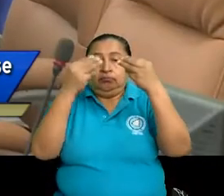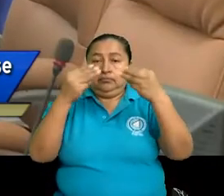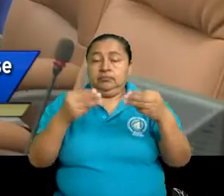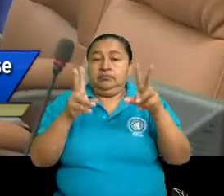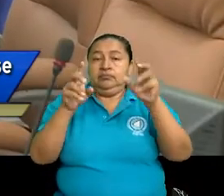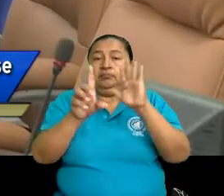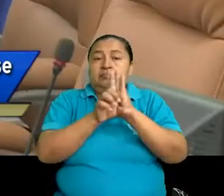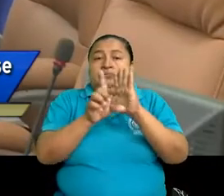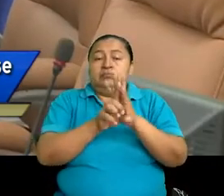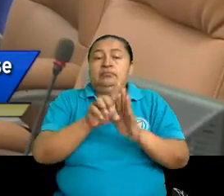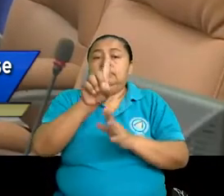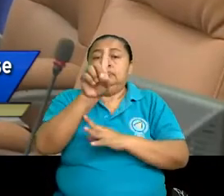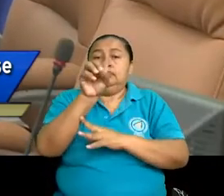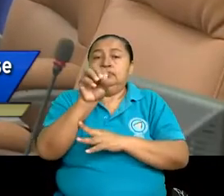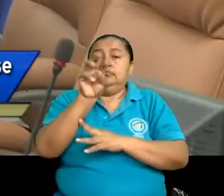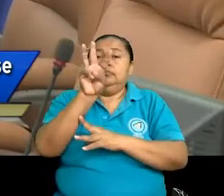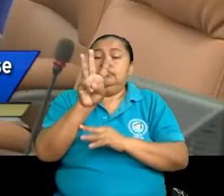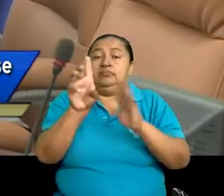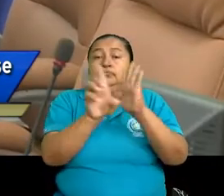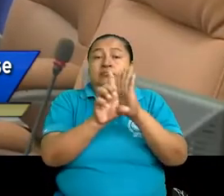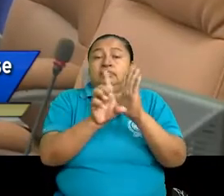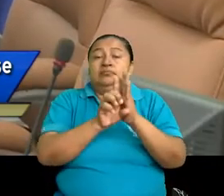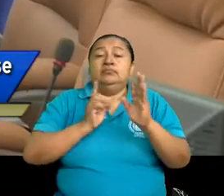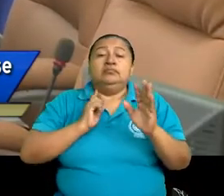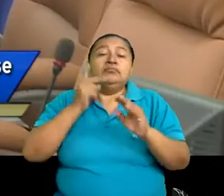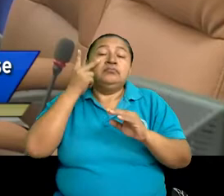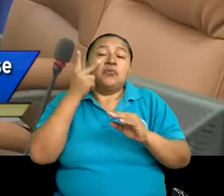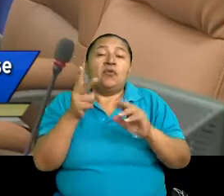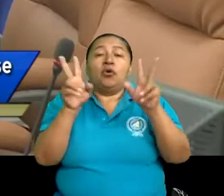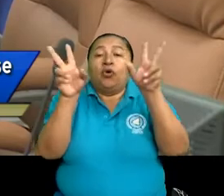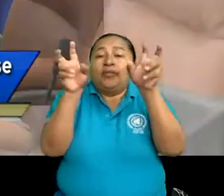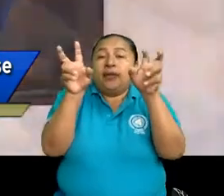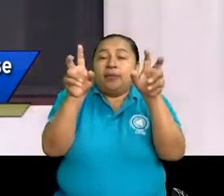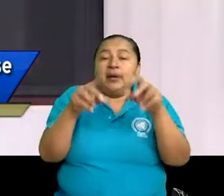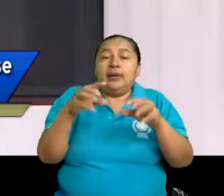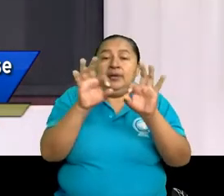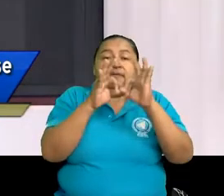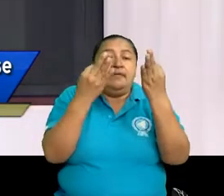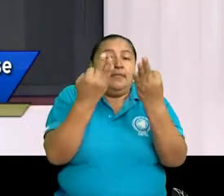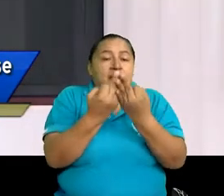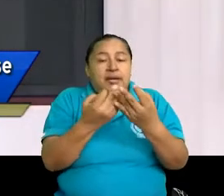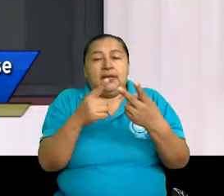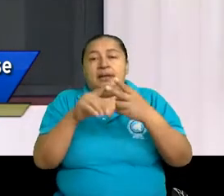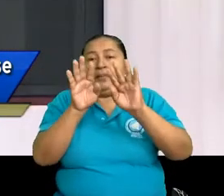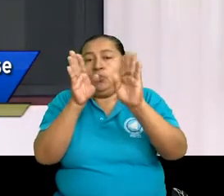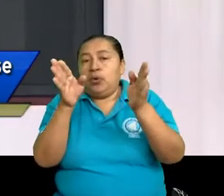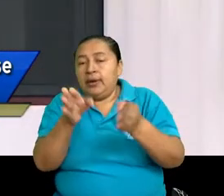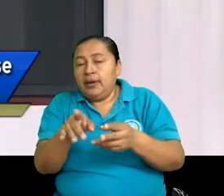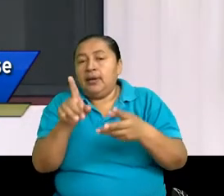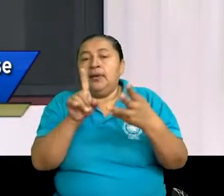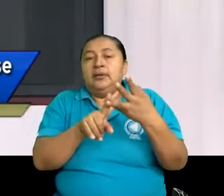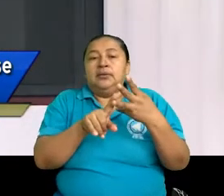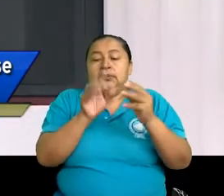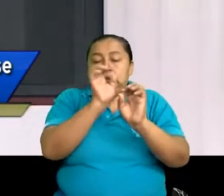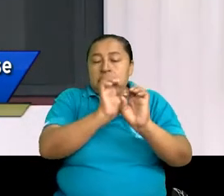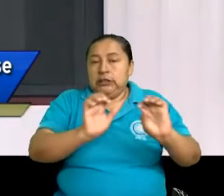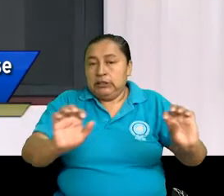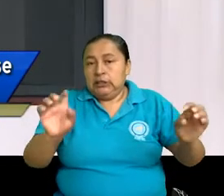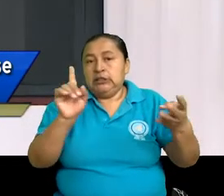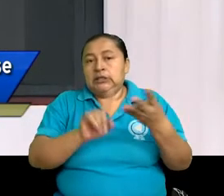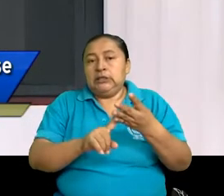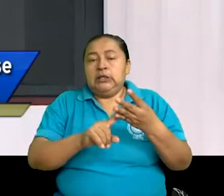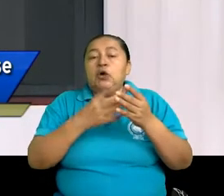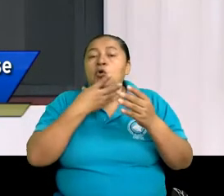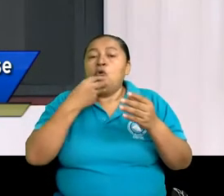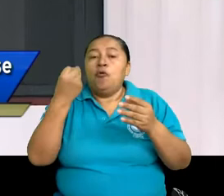103 leyes que tienen que ver con el tema de la familia, la mujer, la niñez, la